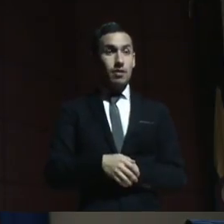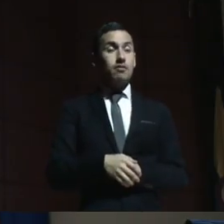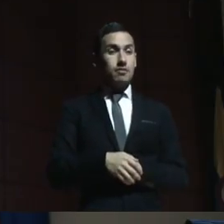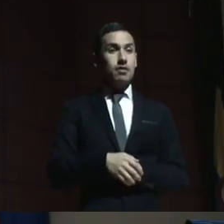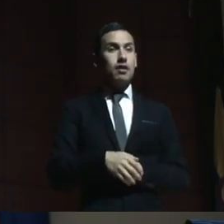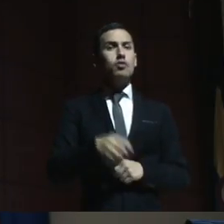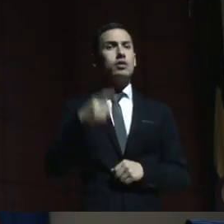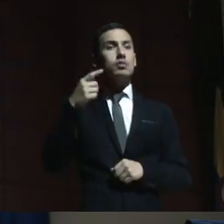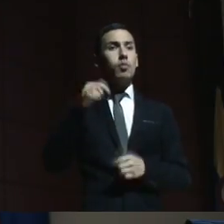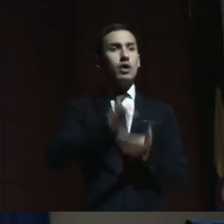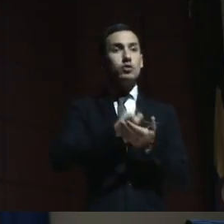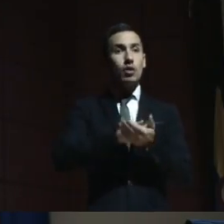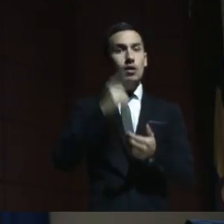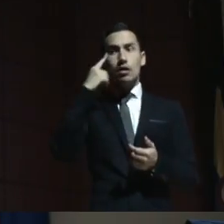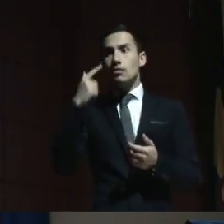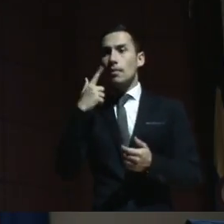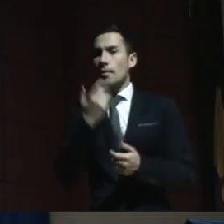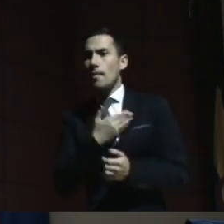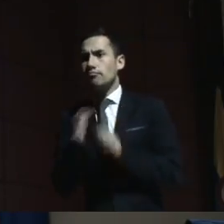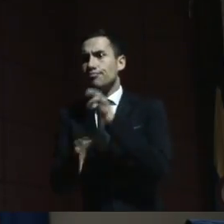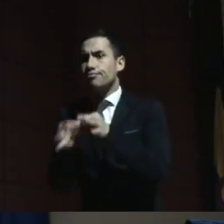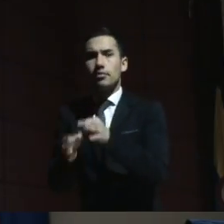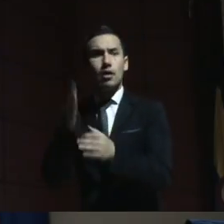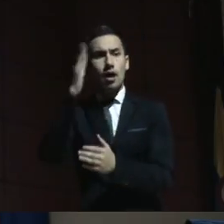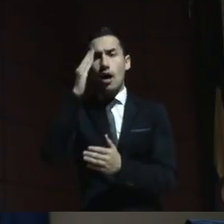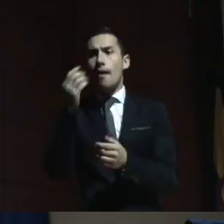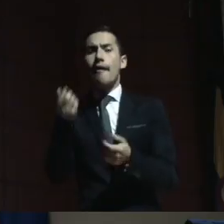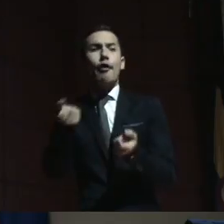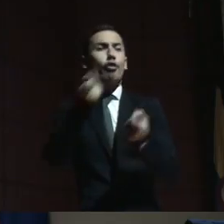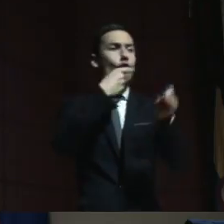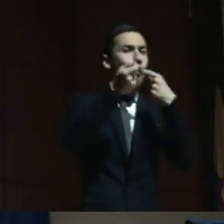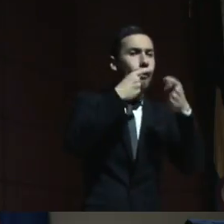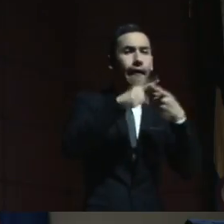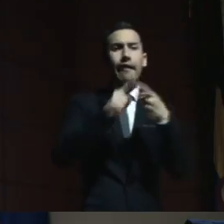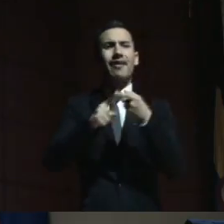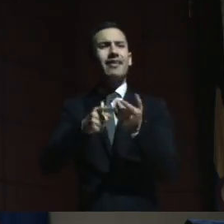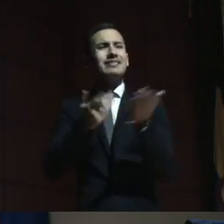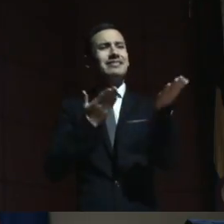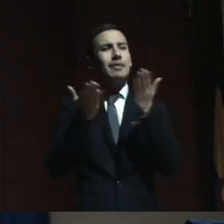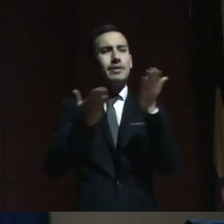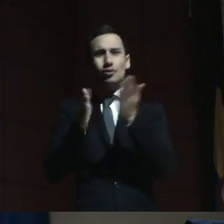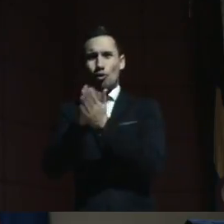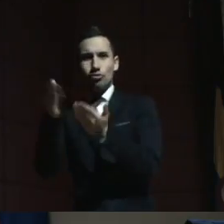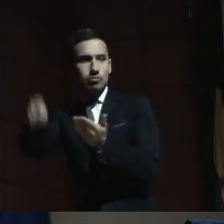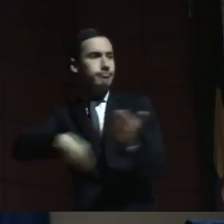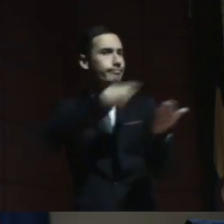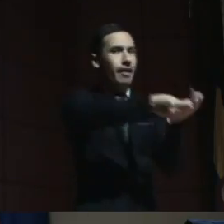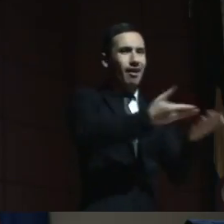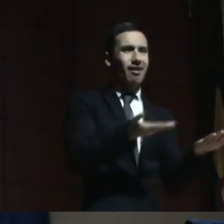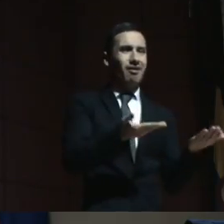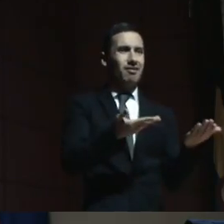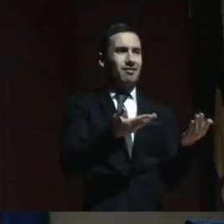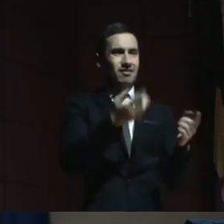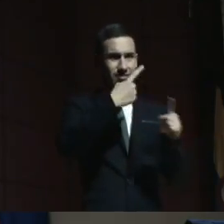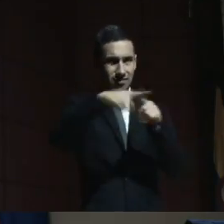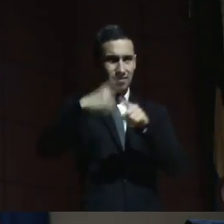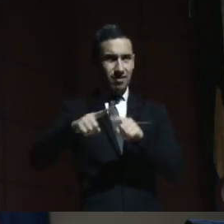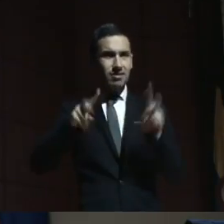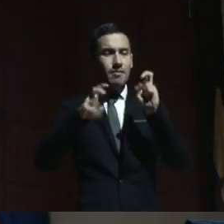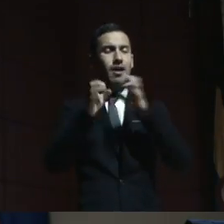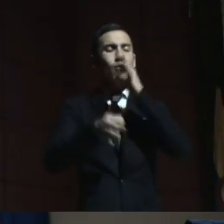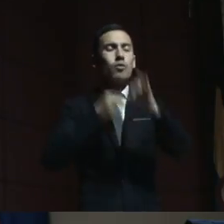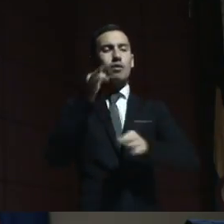a pagar los servicios, los que están pendientes de la droga de la mamá, los que, ¿sí? Entonces, eso del tema del